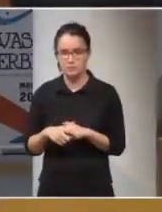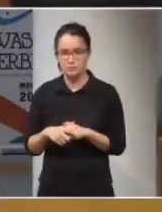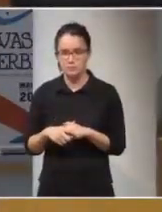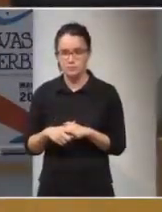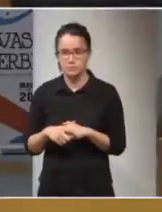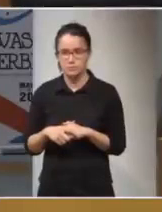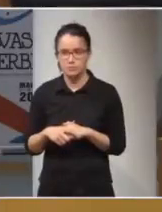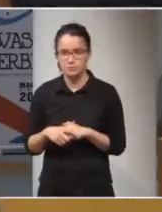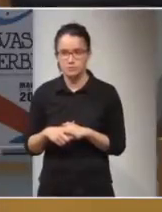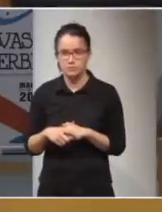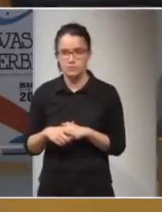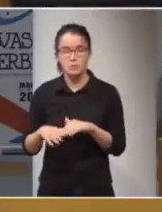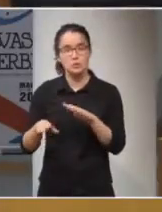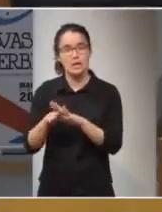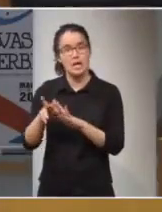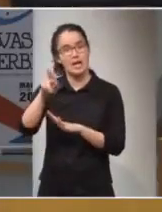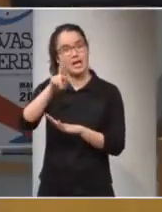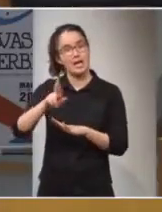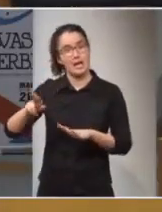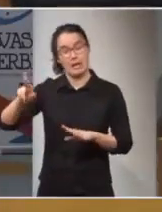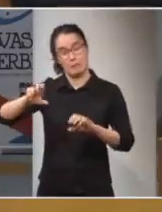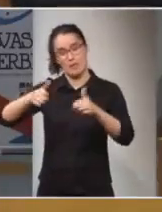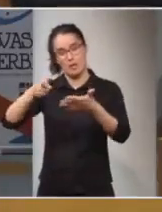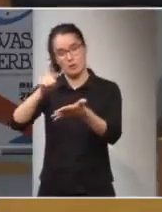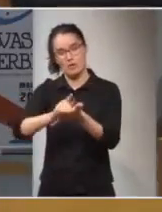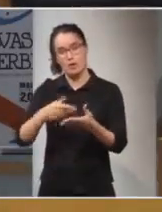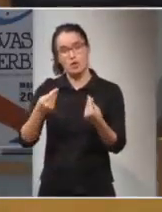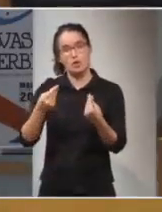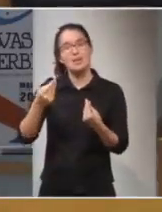Y vamos a recomenzar con Nicole.